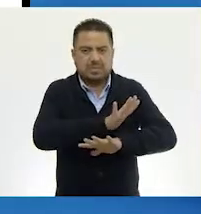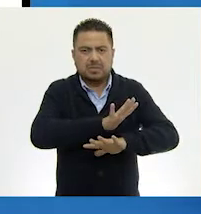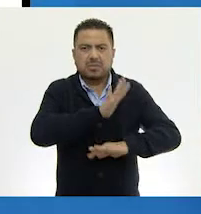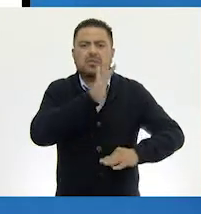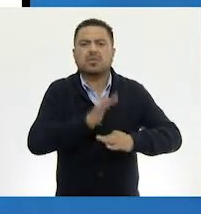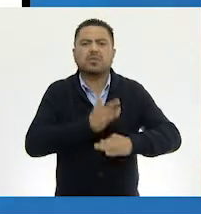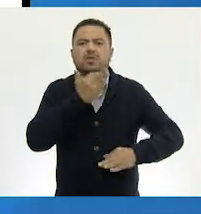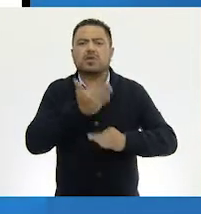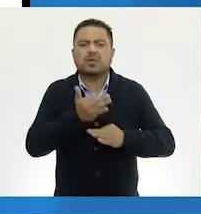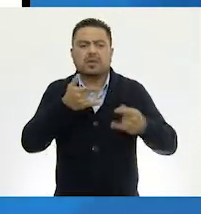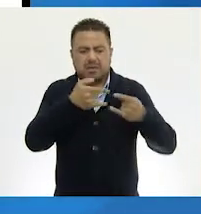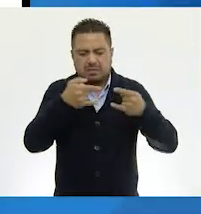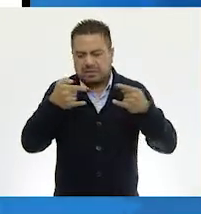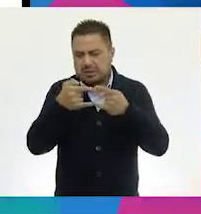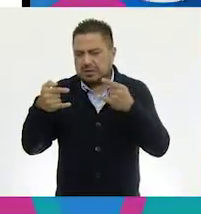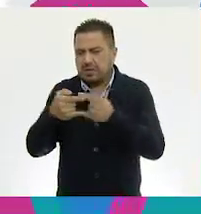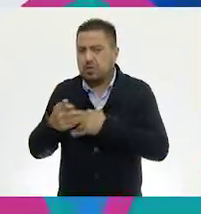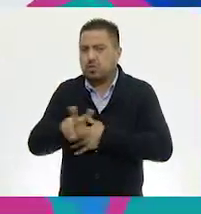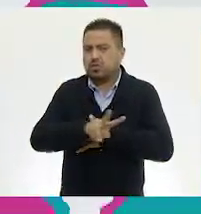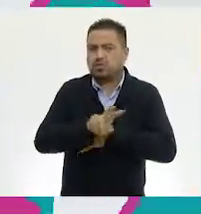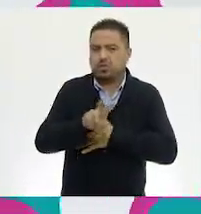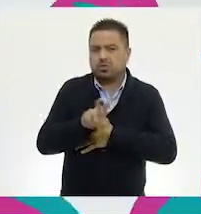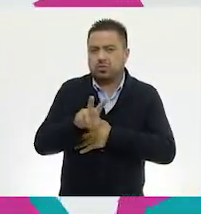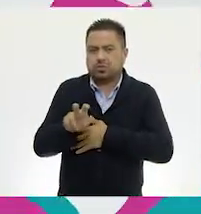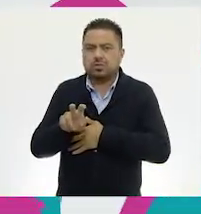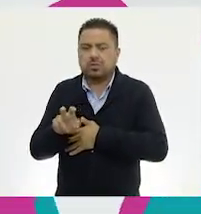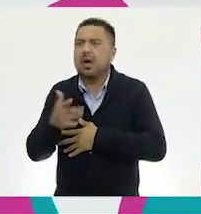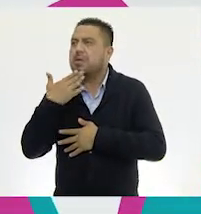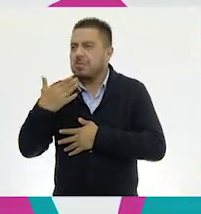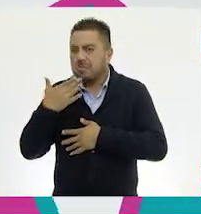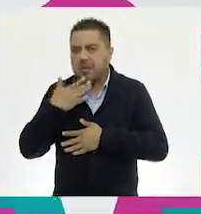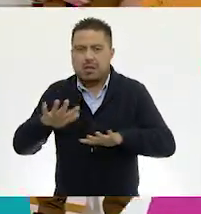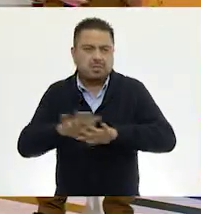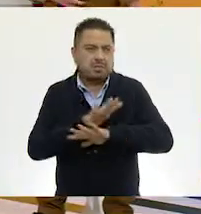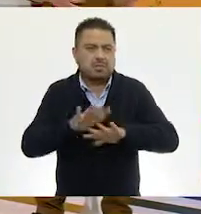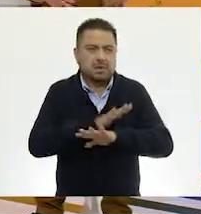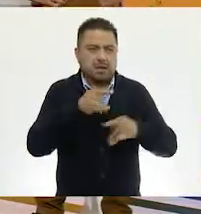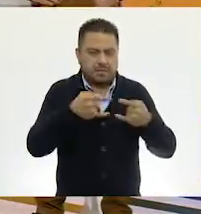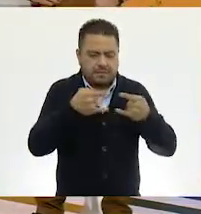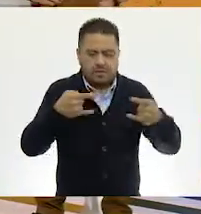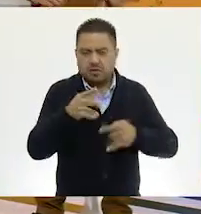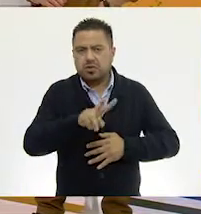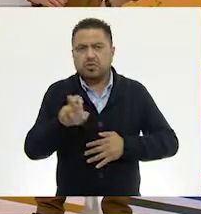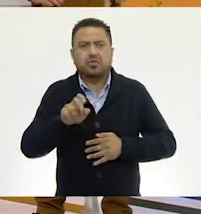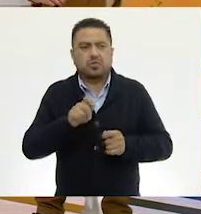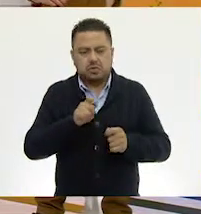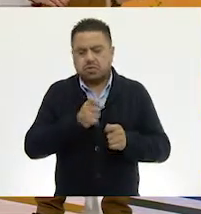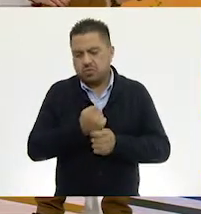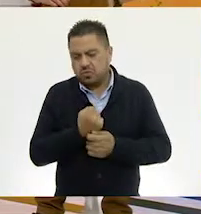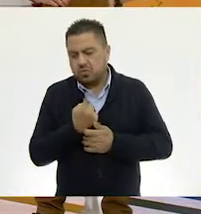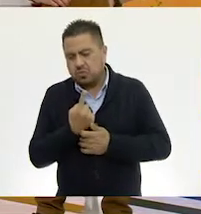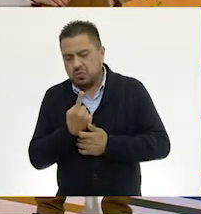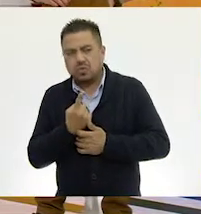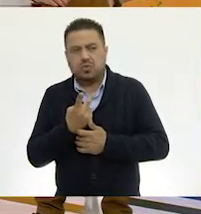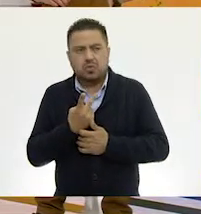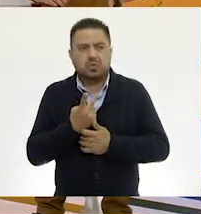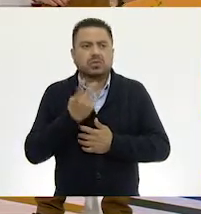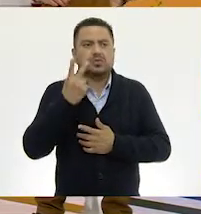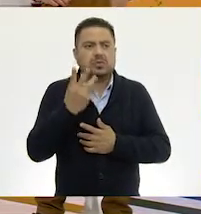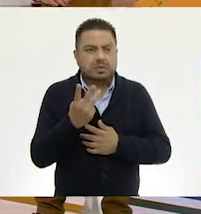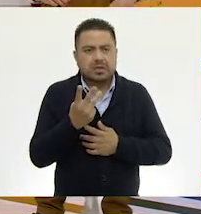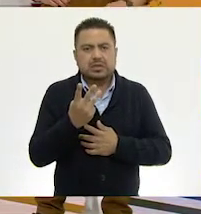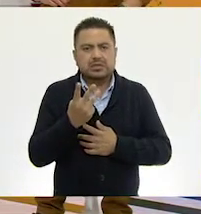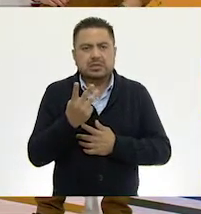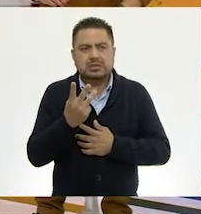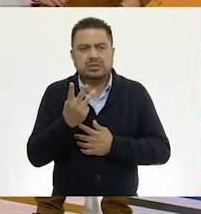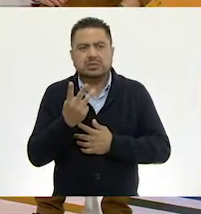billetes de doscientos pesos. Muy bien. Billetes de doscientos. Uno, dos, tres,